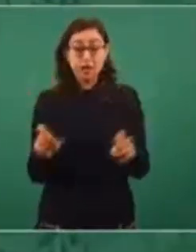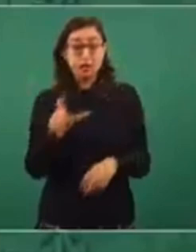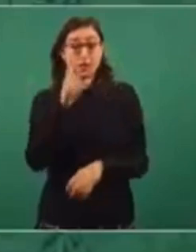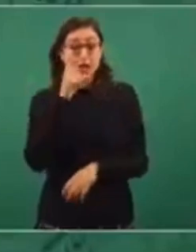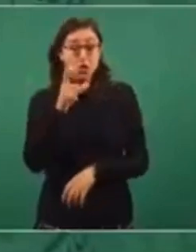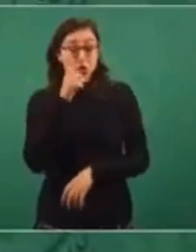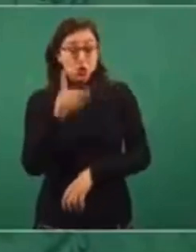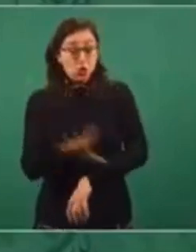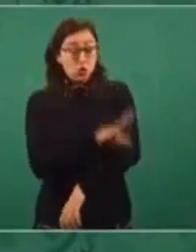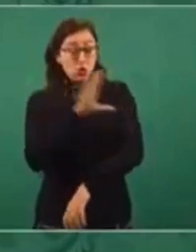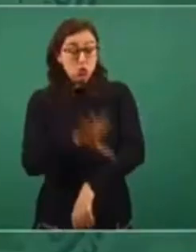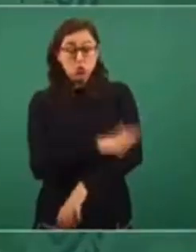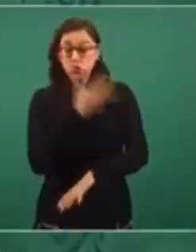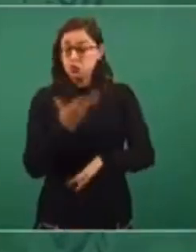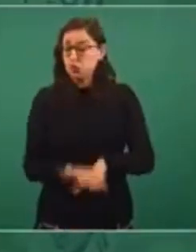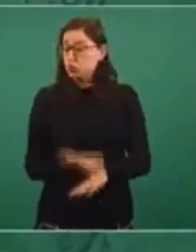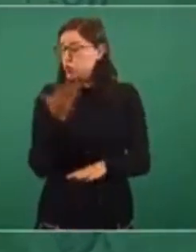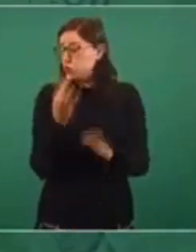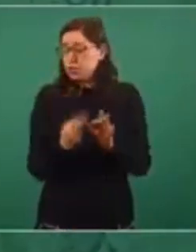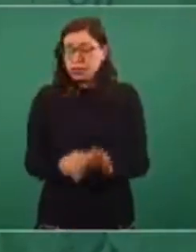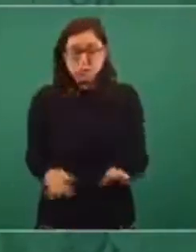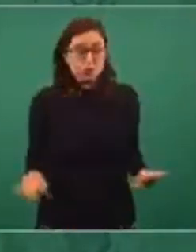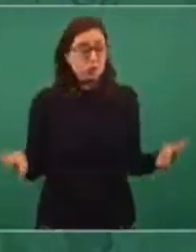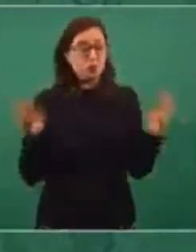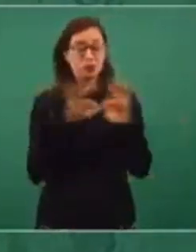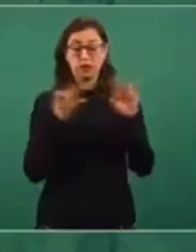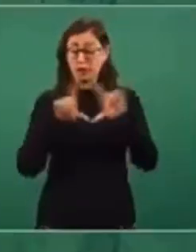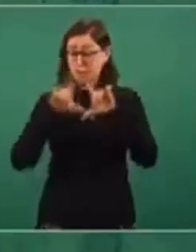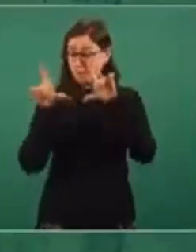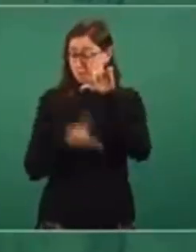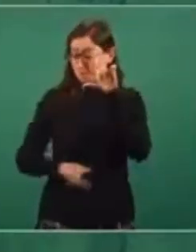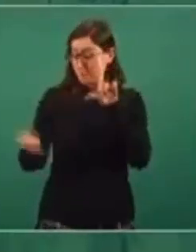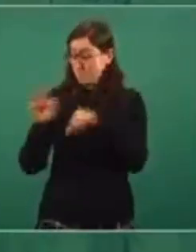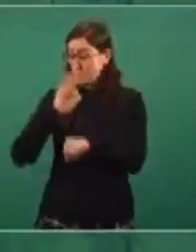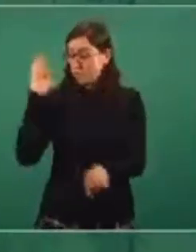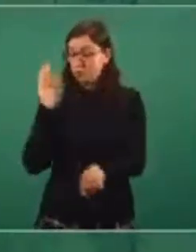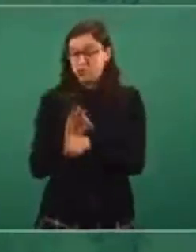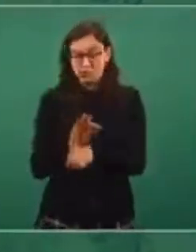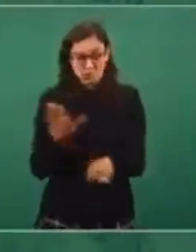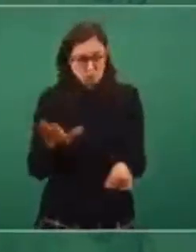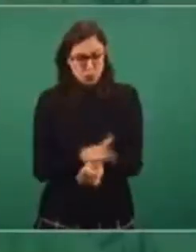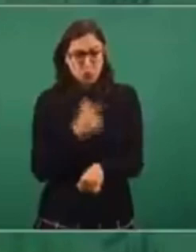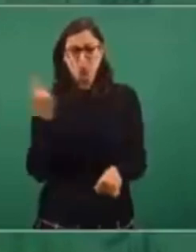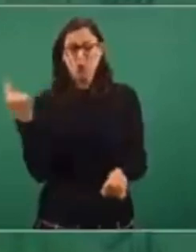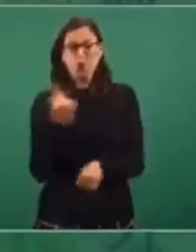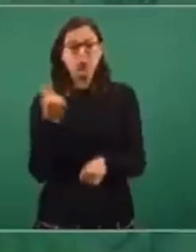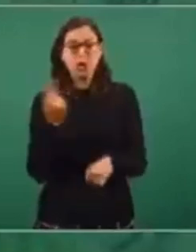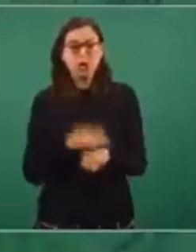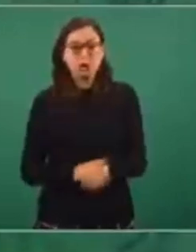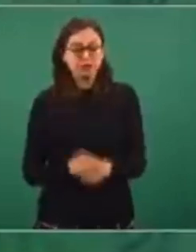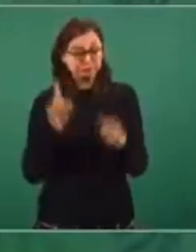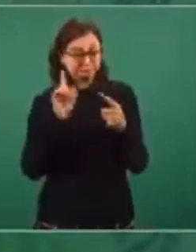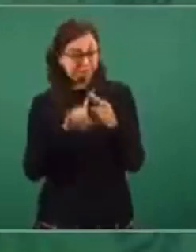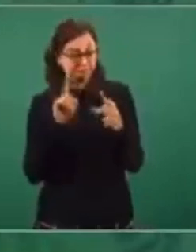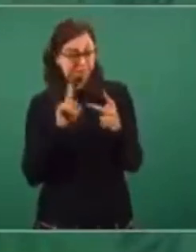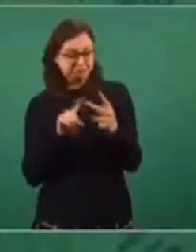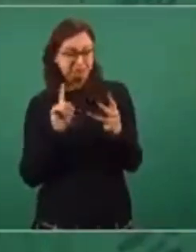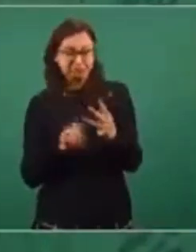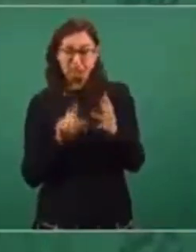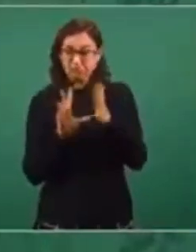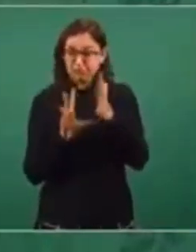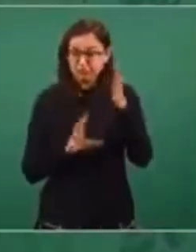nacional? Lo es por tres principios constitucionales